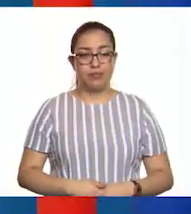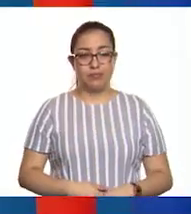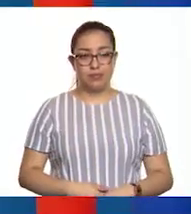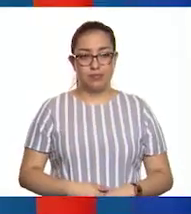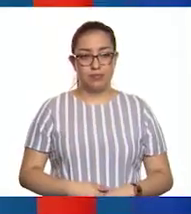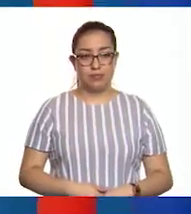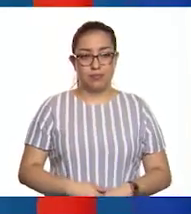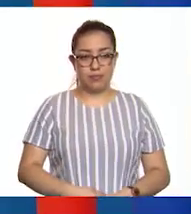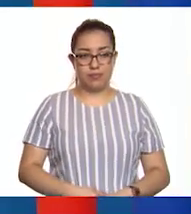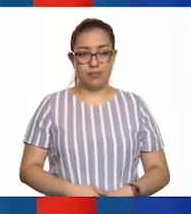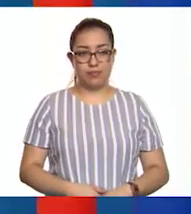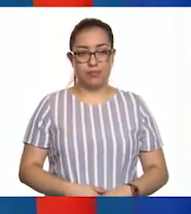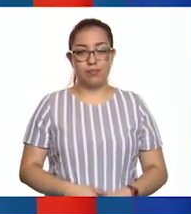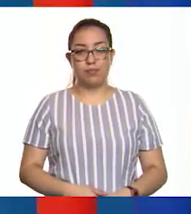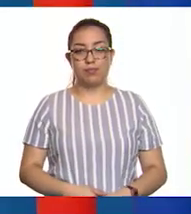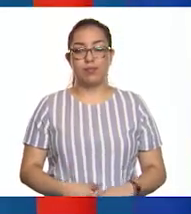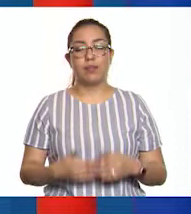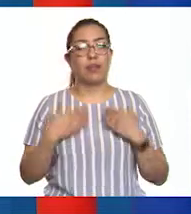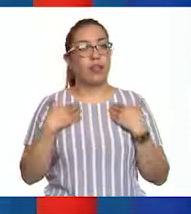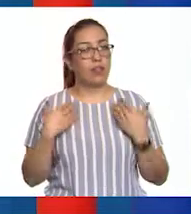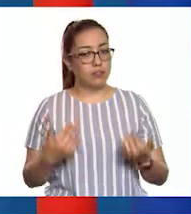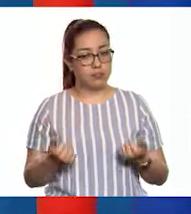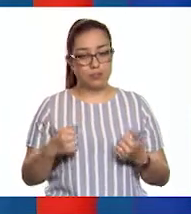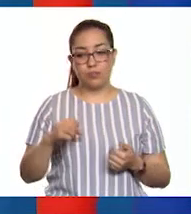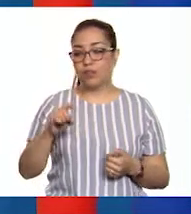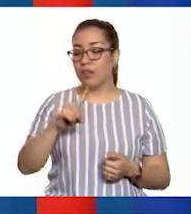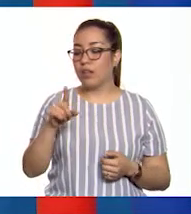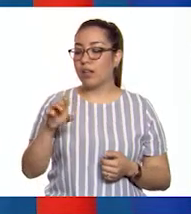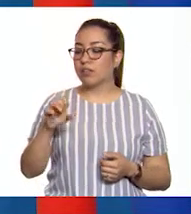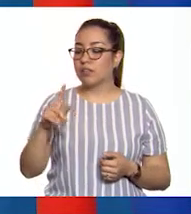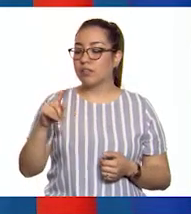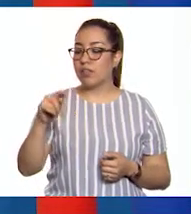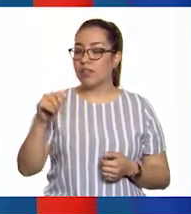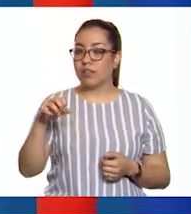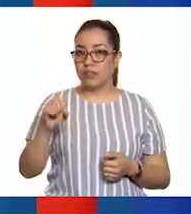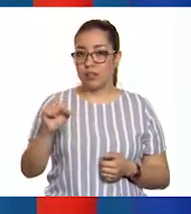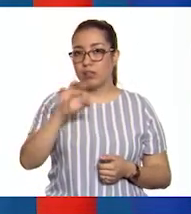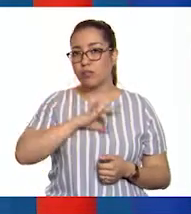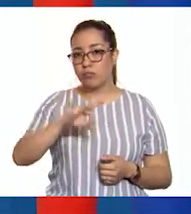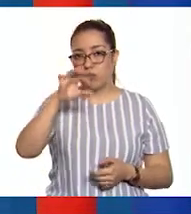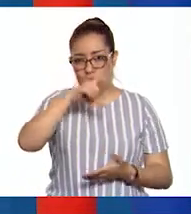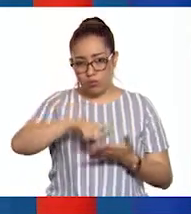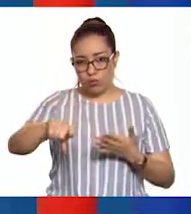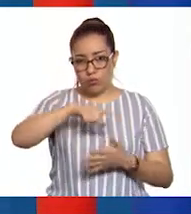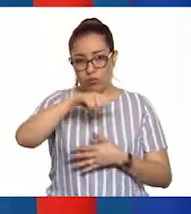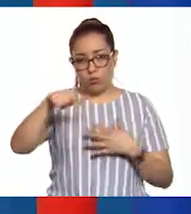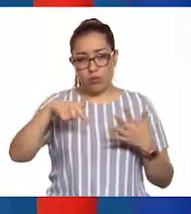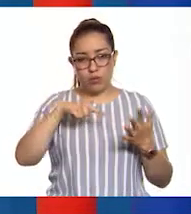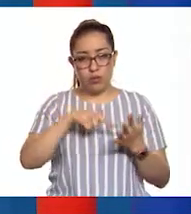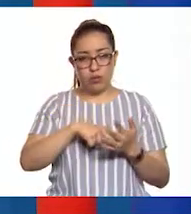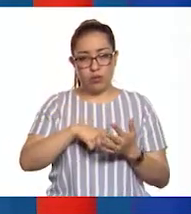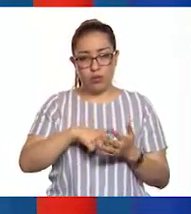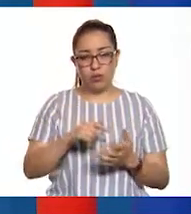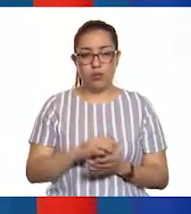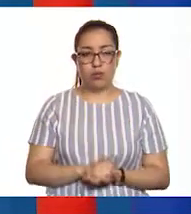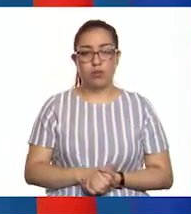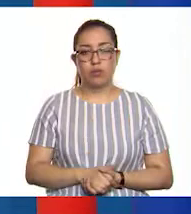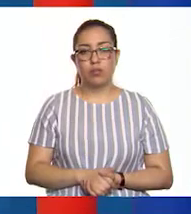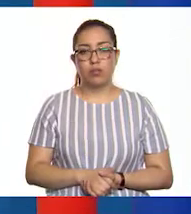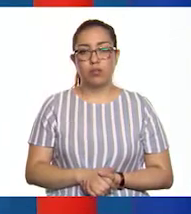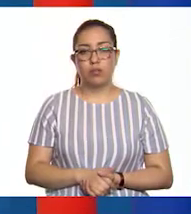Entiendo que las setas se pueden comprar en lugares especializados, donde venden el micelio en paquetes